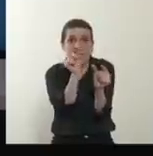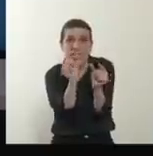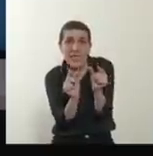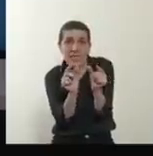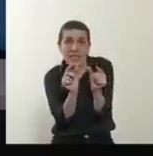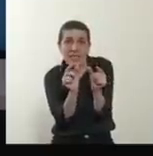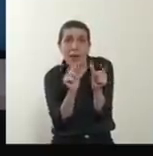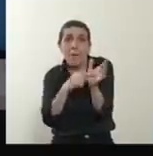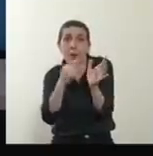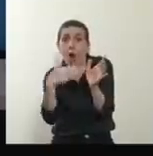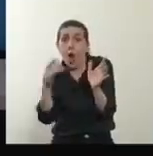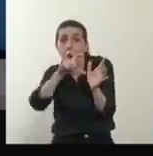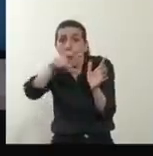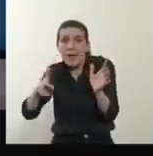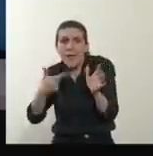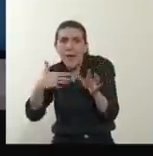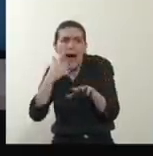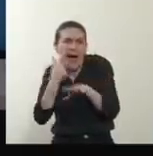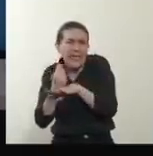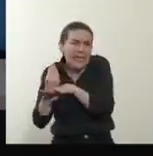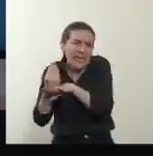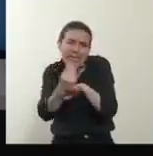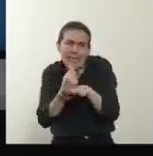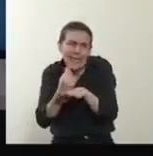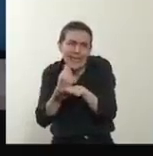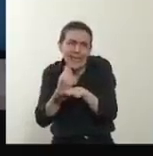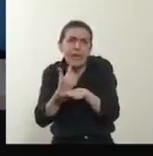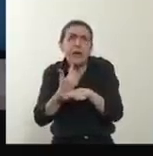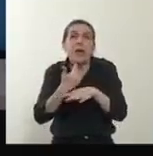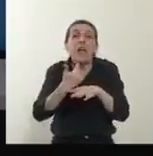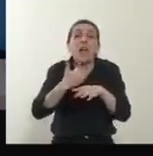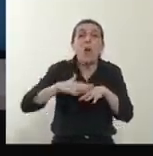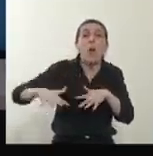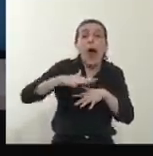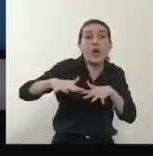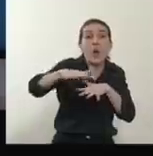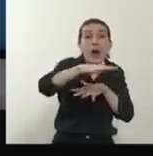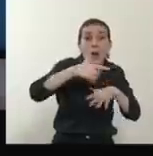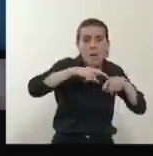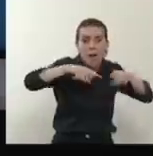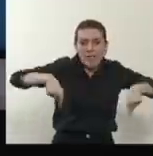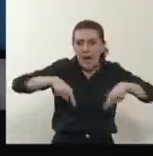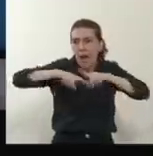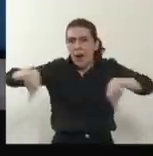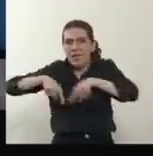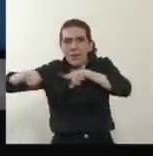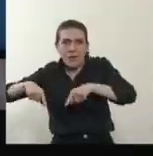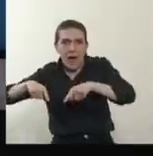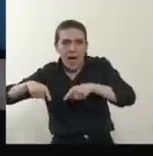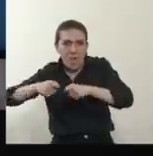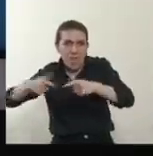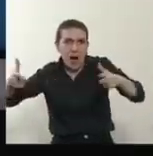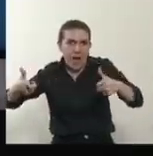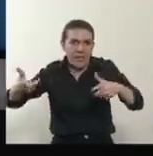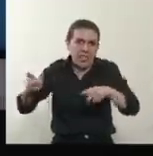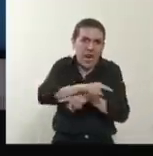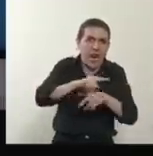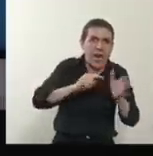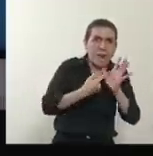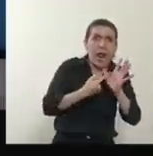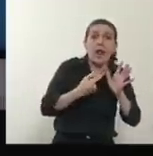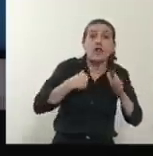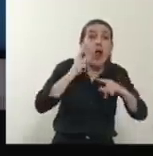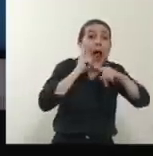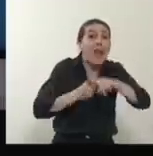Gran Buenos Aires tiene mucha más gente y debe tener muchas más manzanas. Pero hice este número en mi ciudad. Hice este cálculo en mi ciudad.